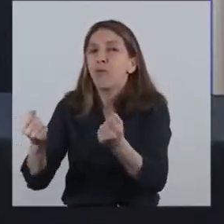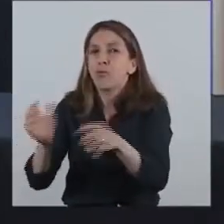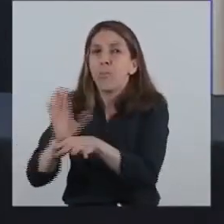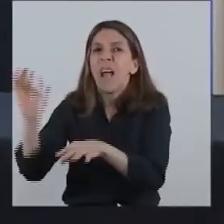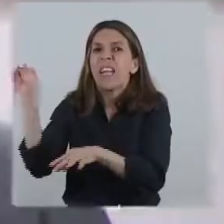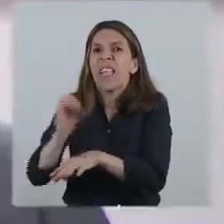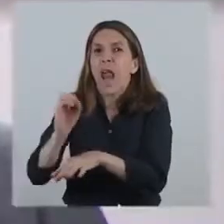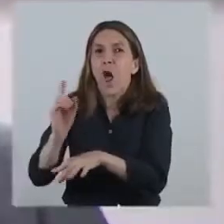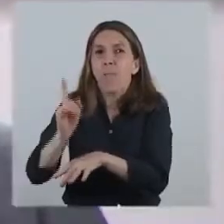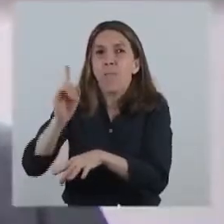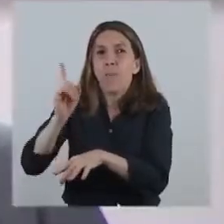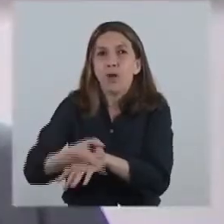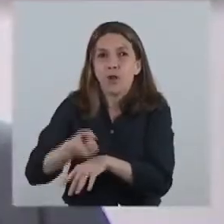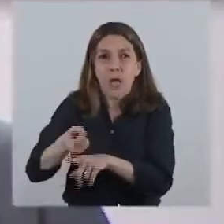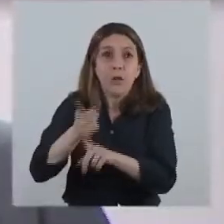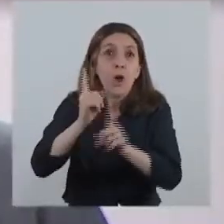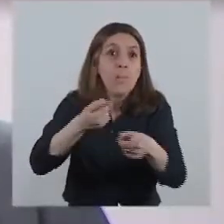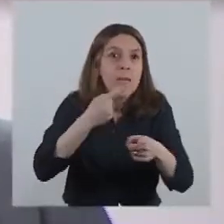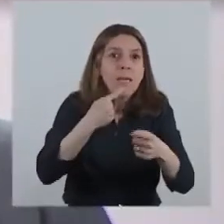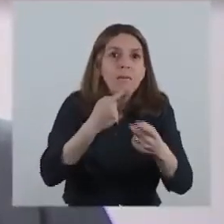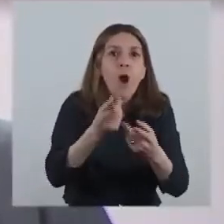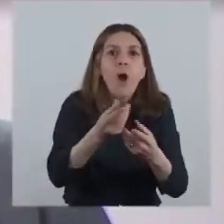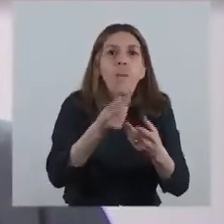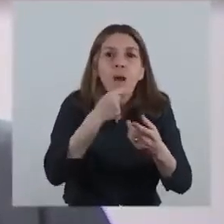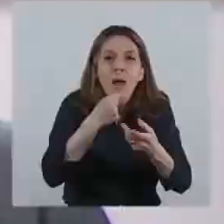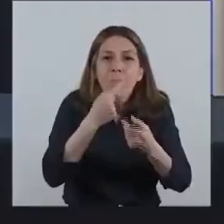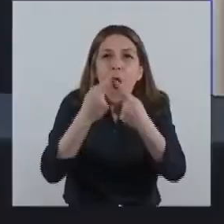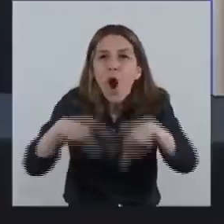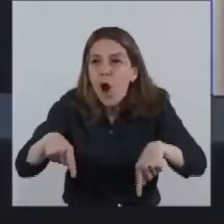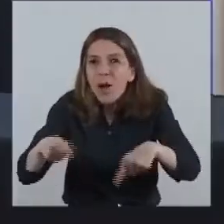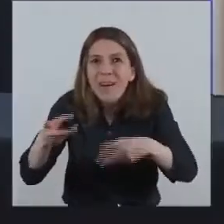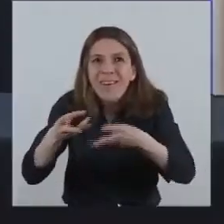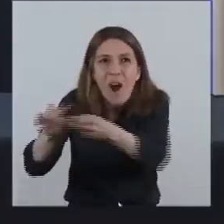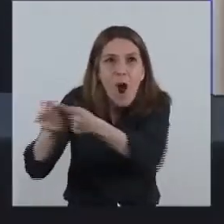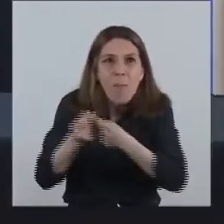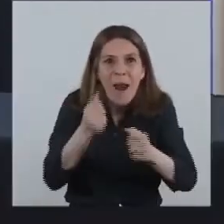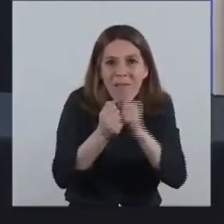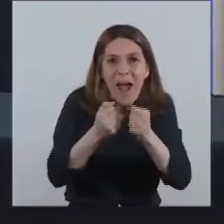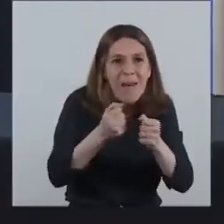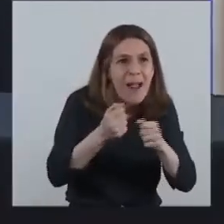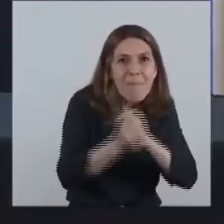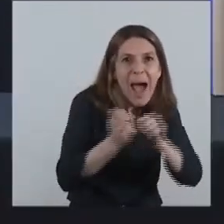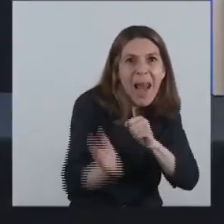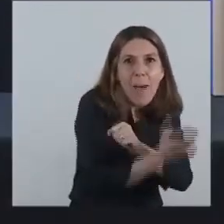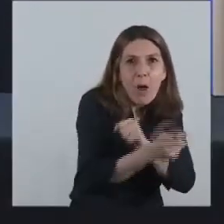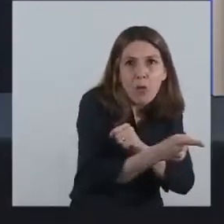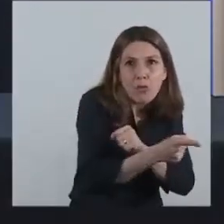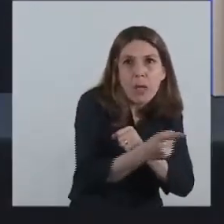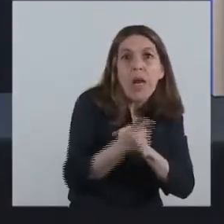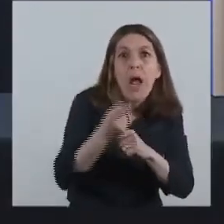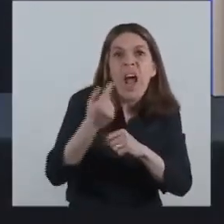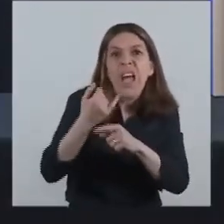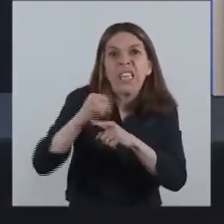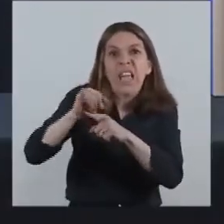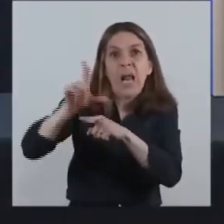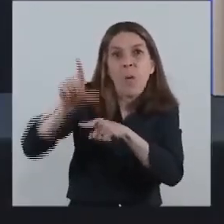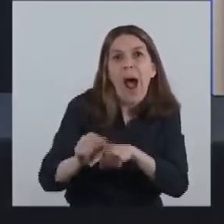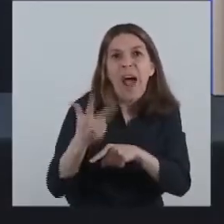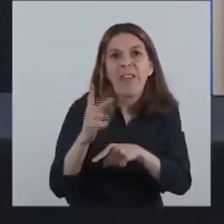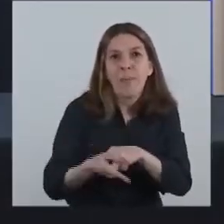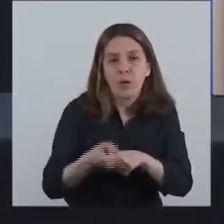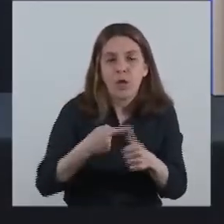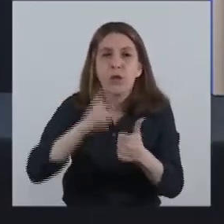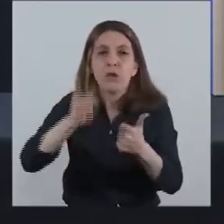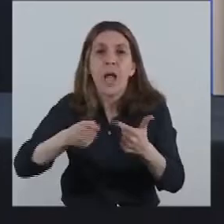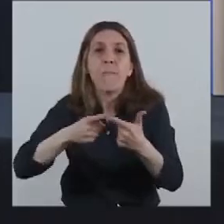los insumos elaborados industriales al 3%. En cuanto a la industria automotriz, se eliminan los